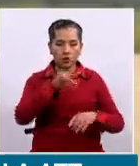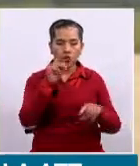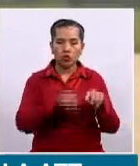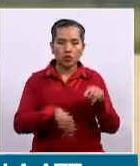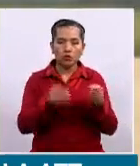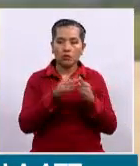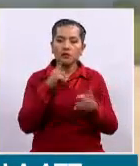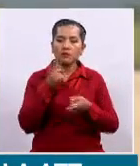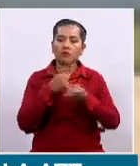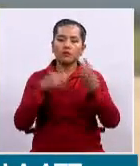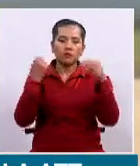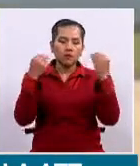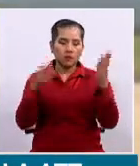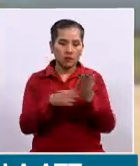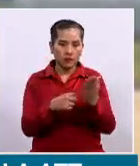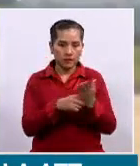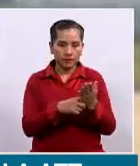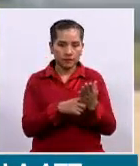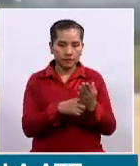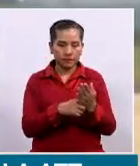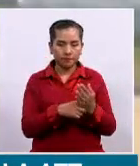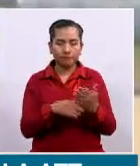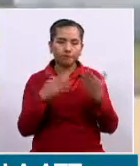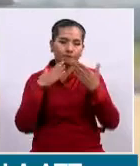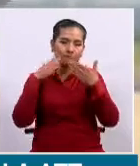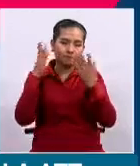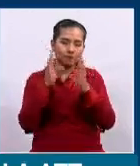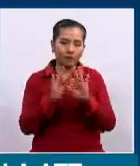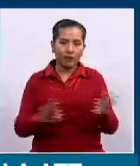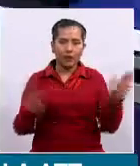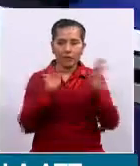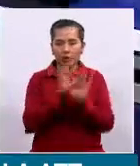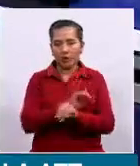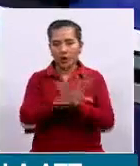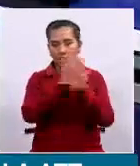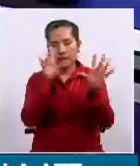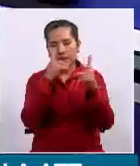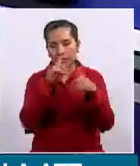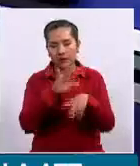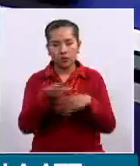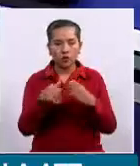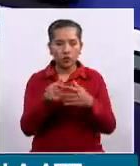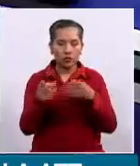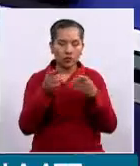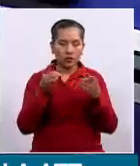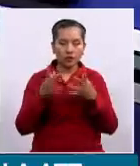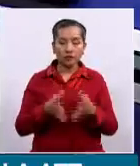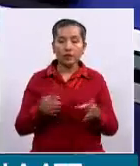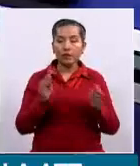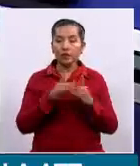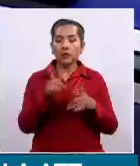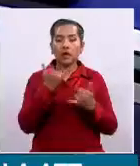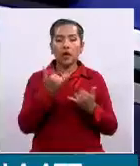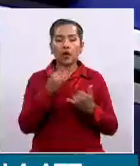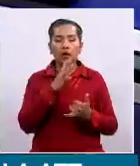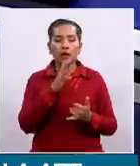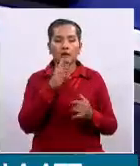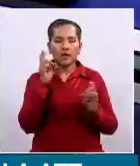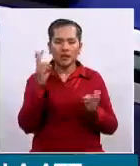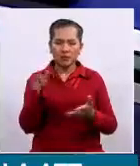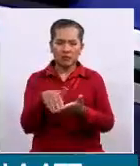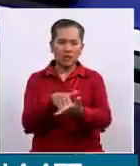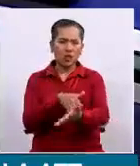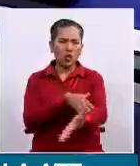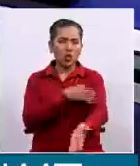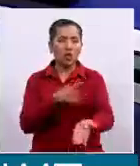comercializando pasajes. Importantísima aclaración entonces, director. Ahora, hablando sobre estas millonarias deudas que presenta